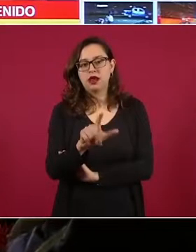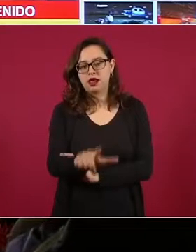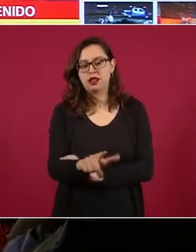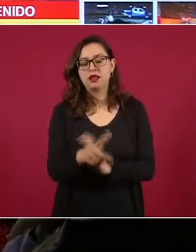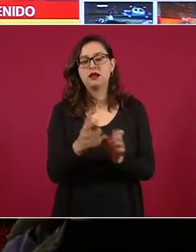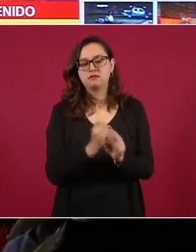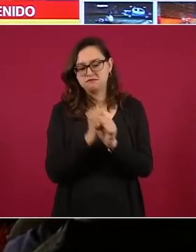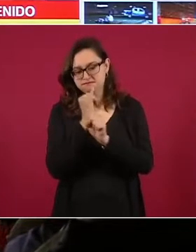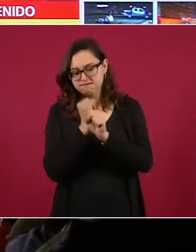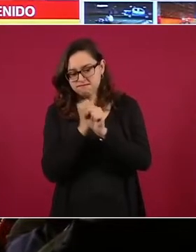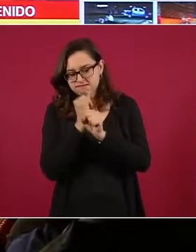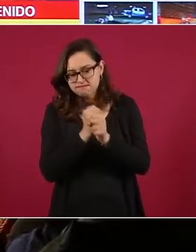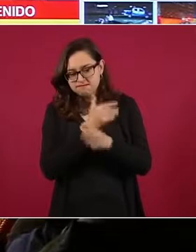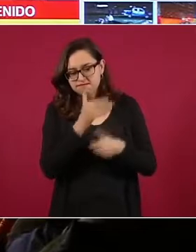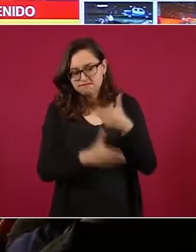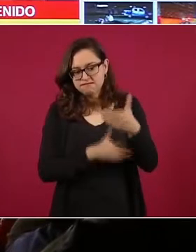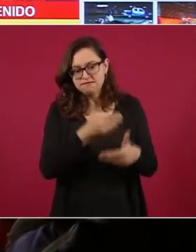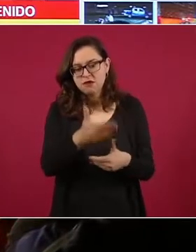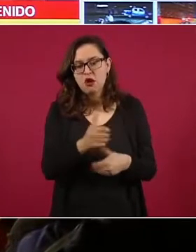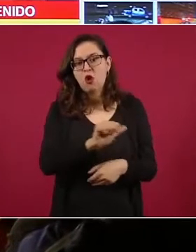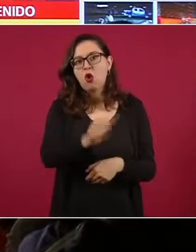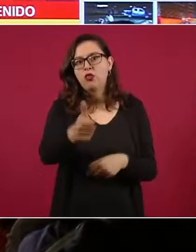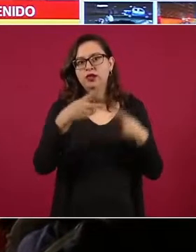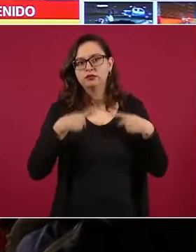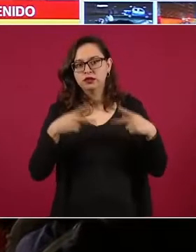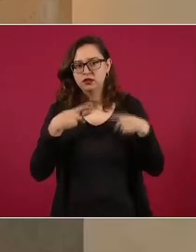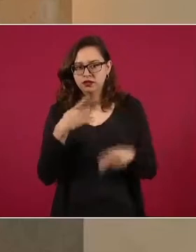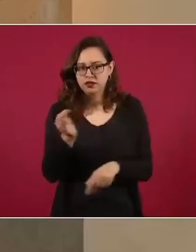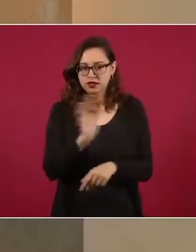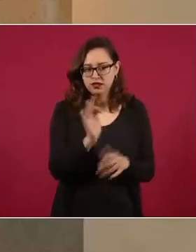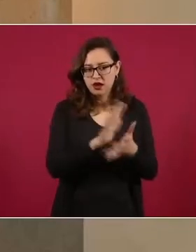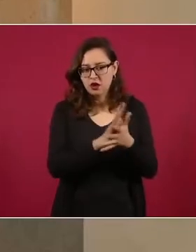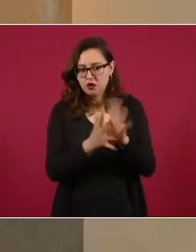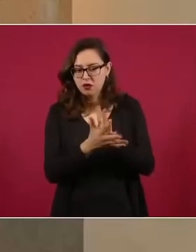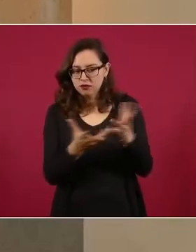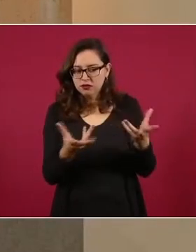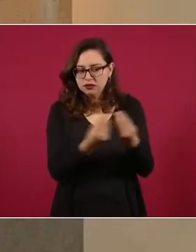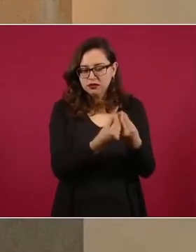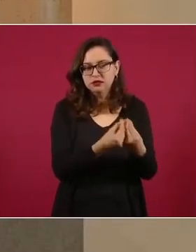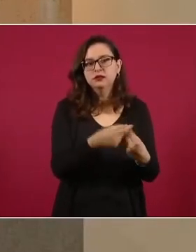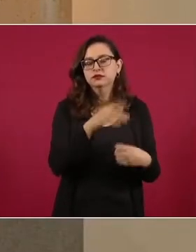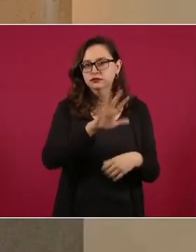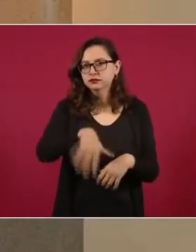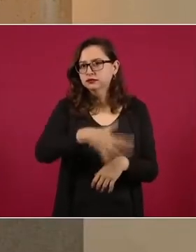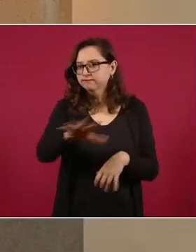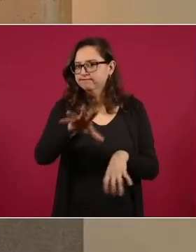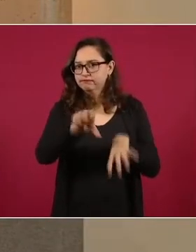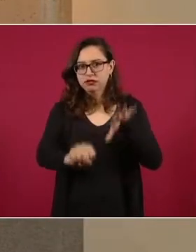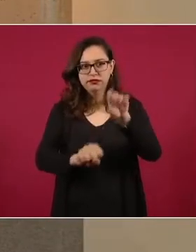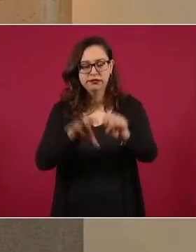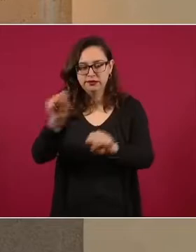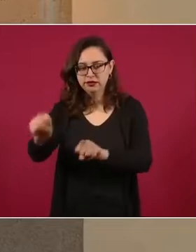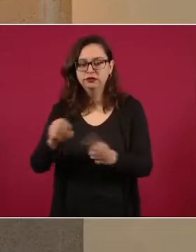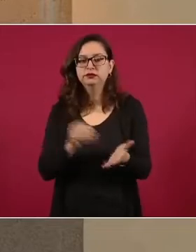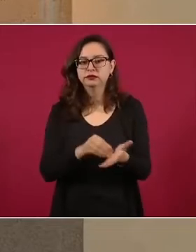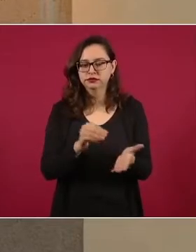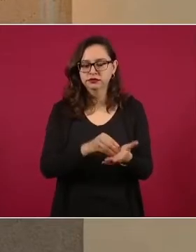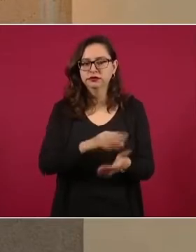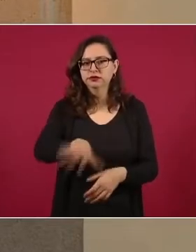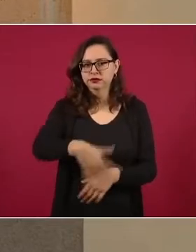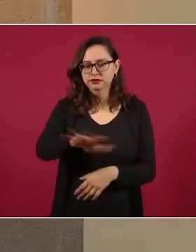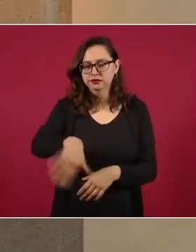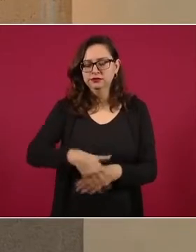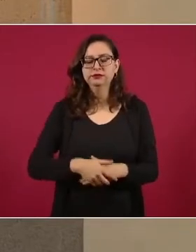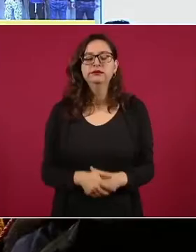investigaciones para detener otros sujetos que podrían haber sido copartícipes. Siguiente. También con relación